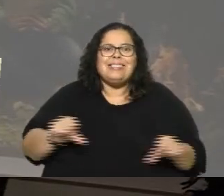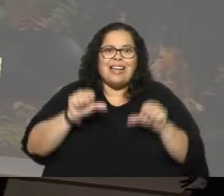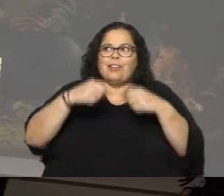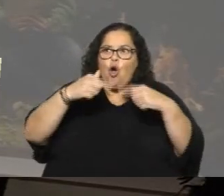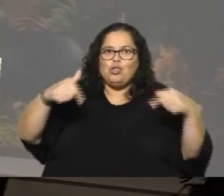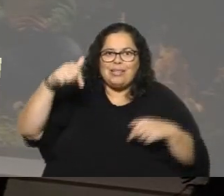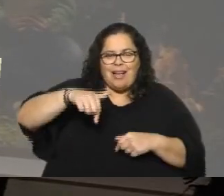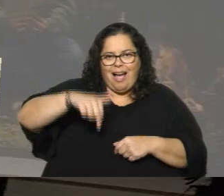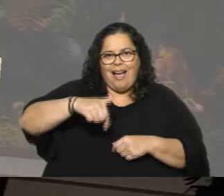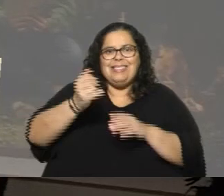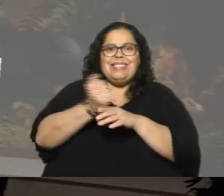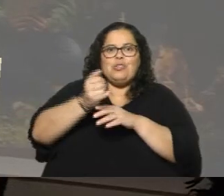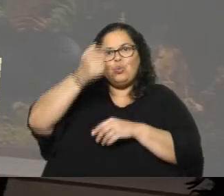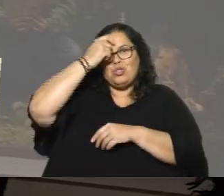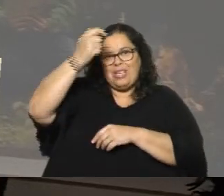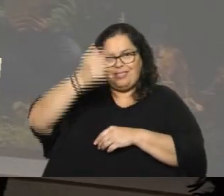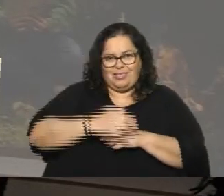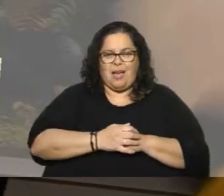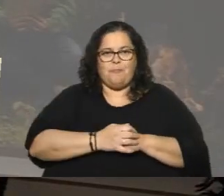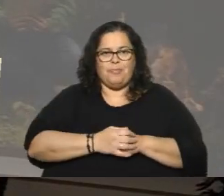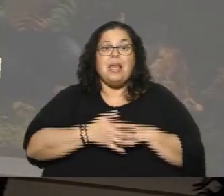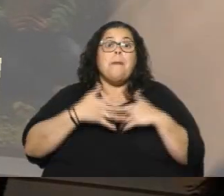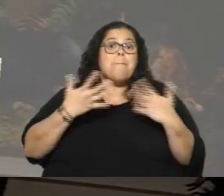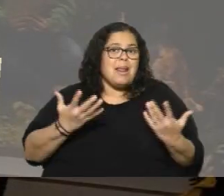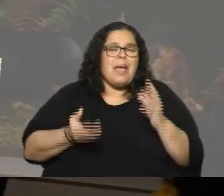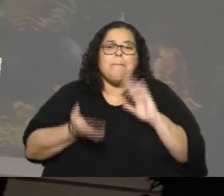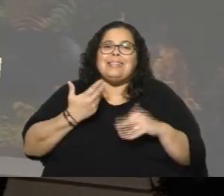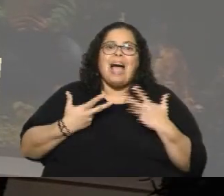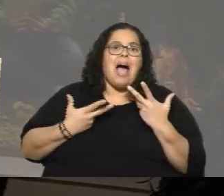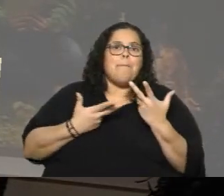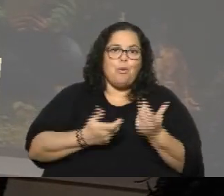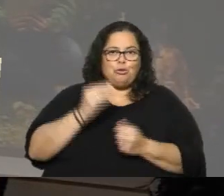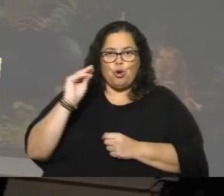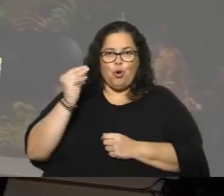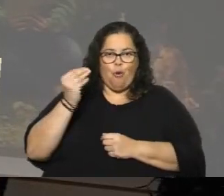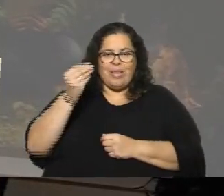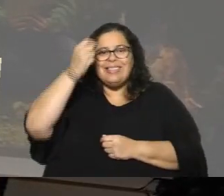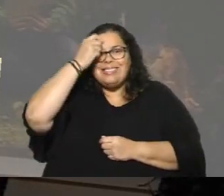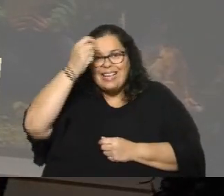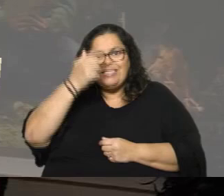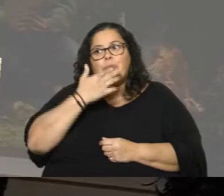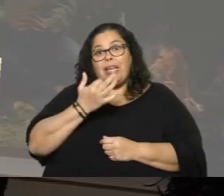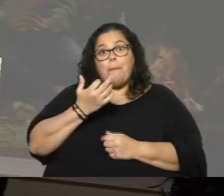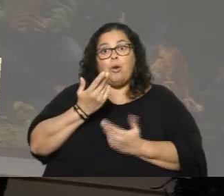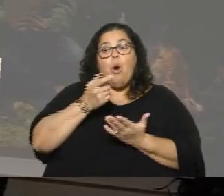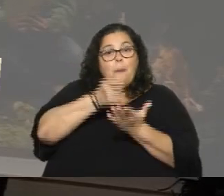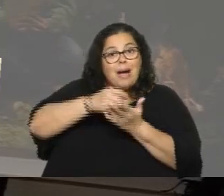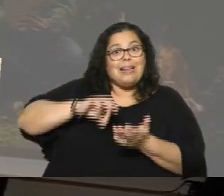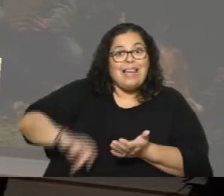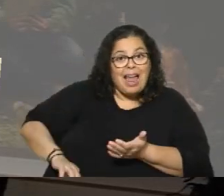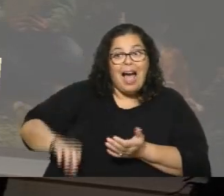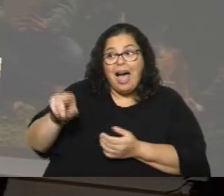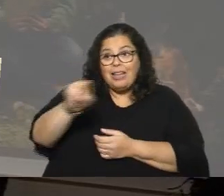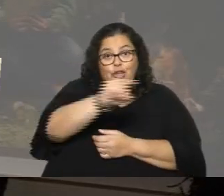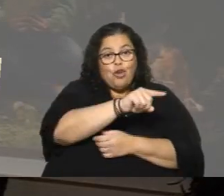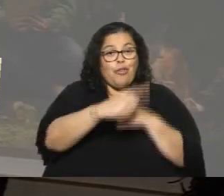mayoritariamente que ver con el apoyo de nuestros jóvenes científicos y científicas, tanto a nivel salarial para cubrir huecos en su